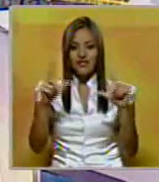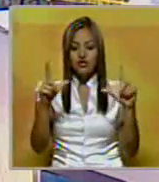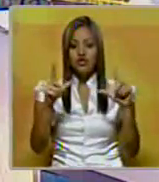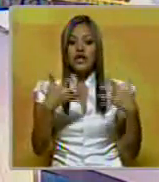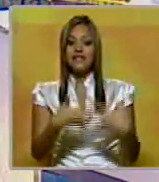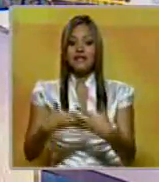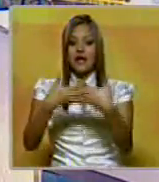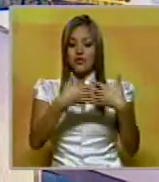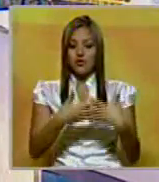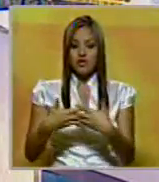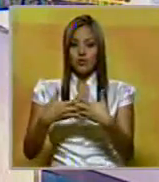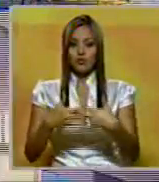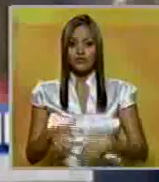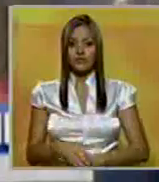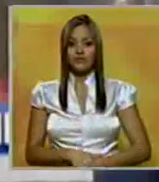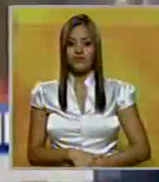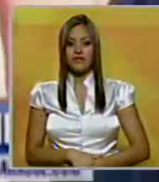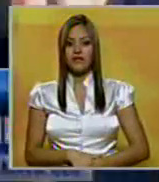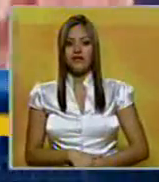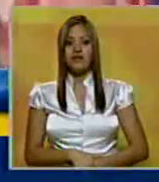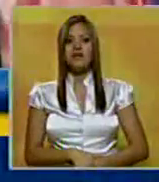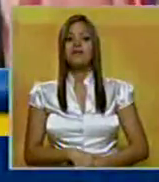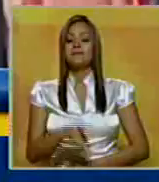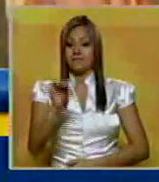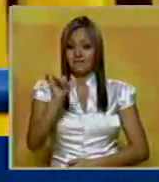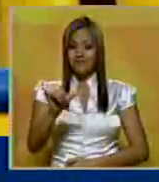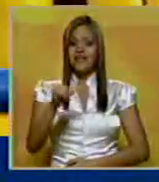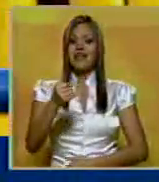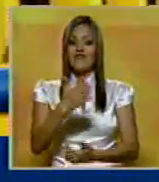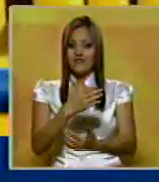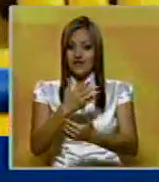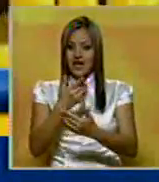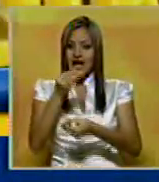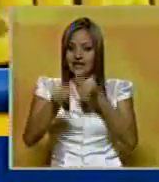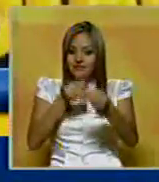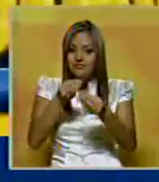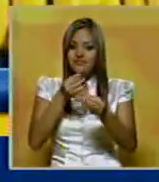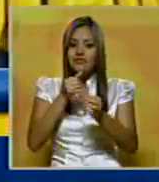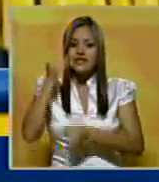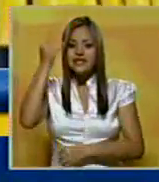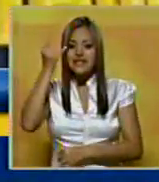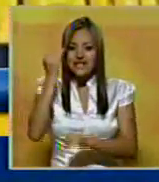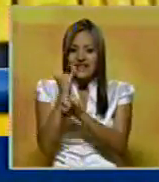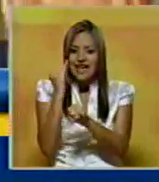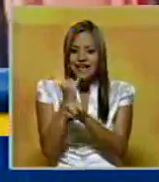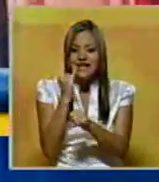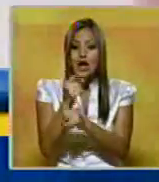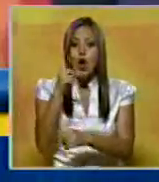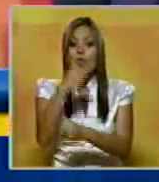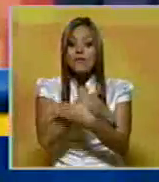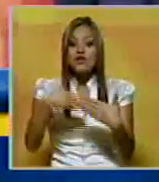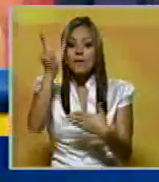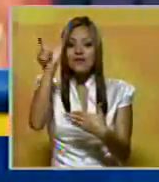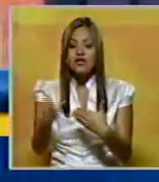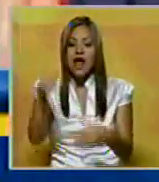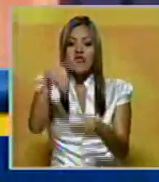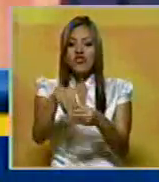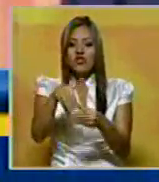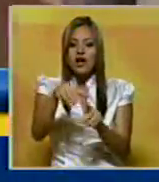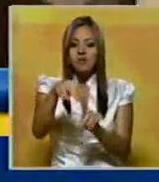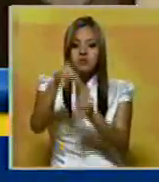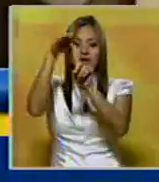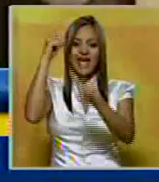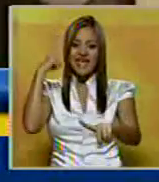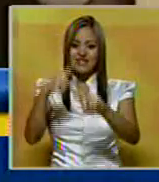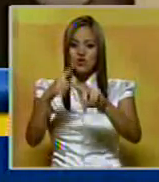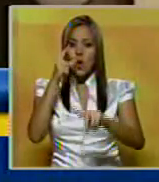estadounidense, History. El canal por cable recibió a través de la web la opinión de un millón de votantes que eligieron al